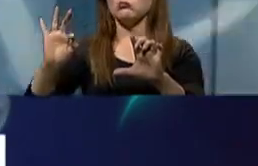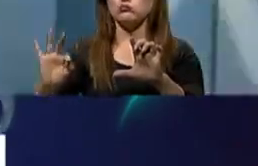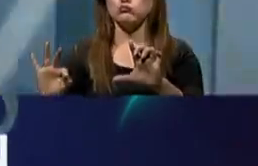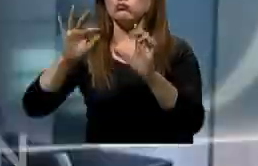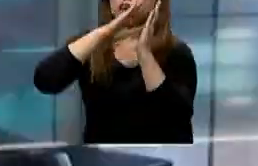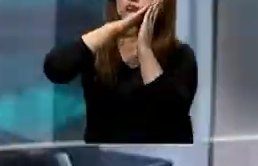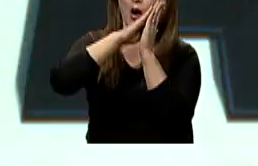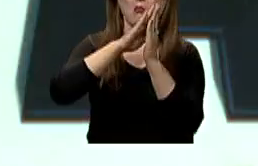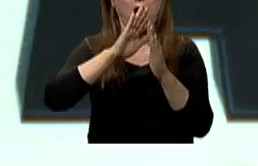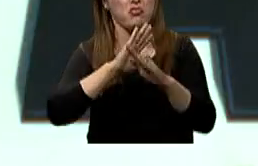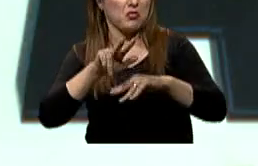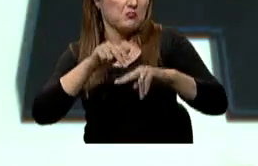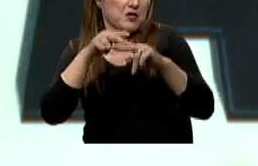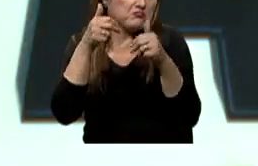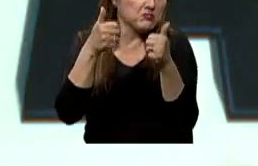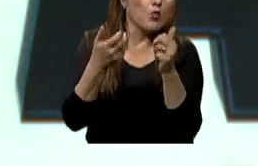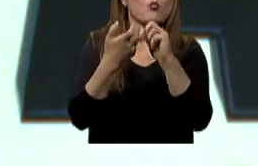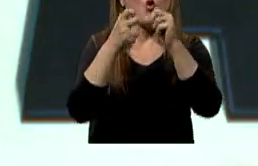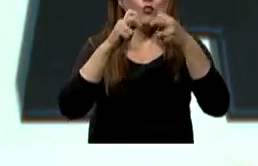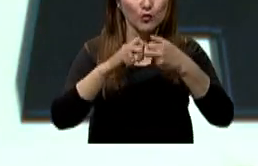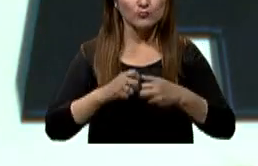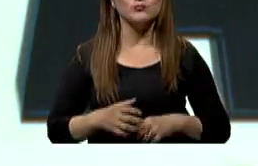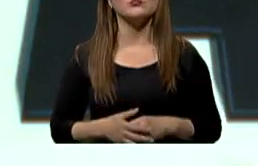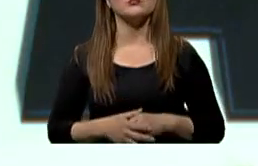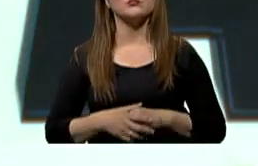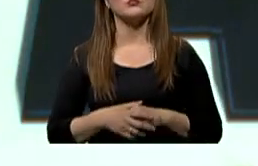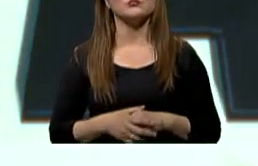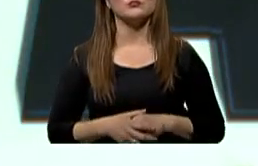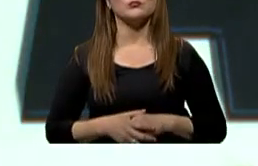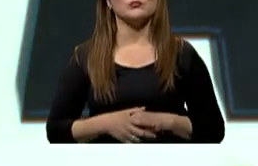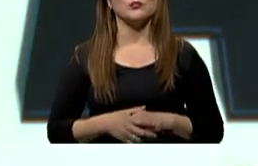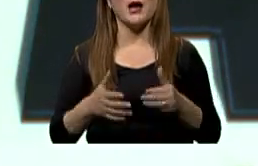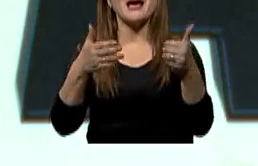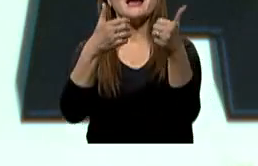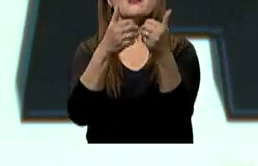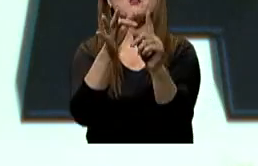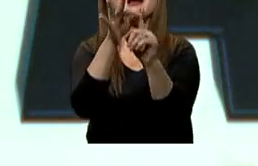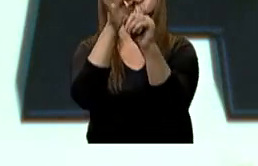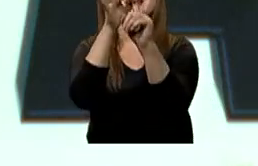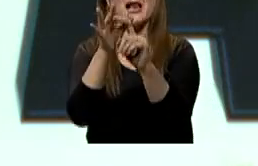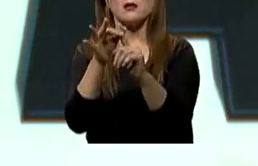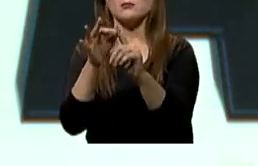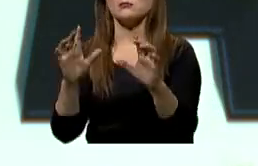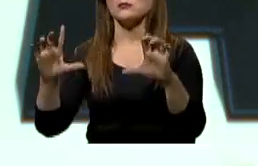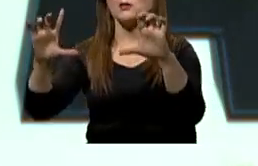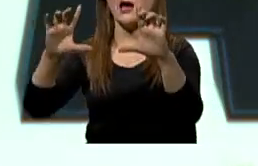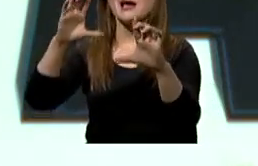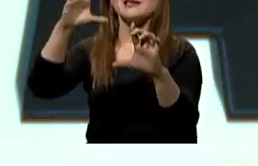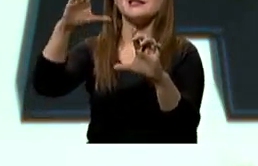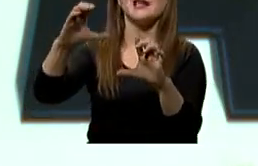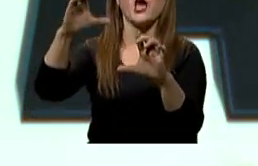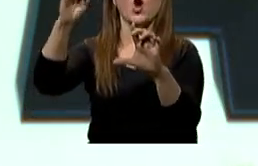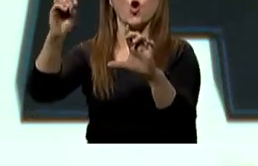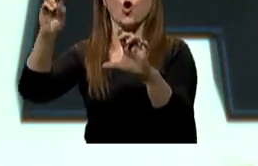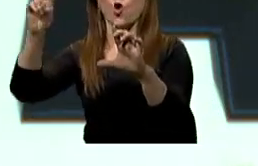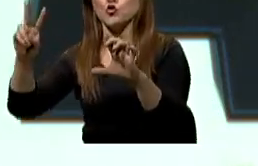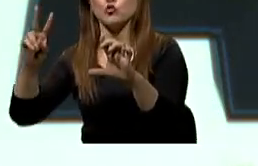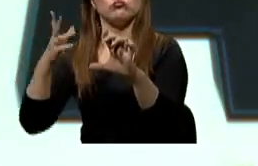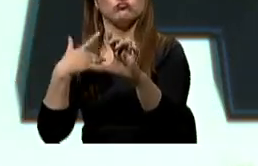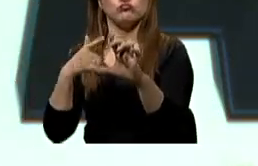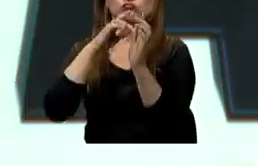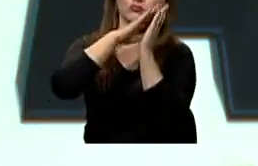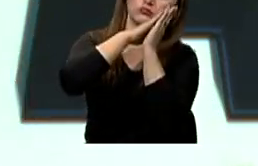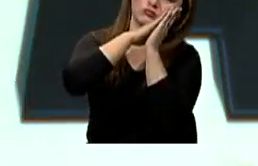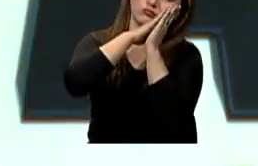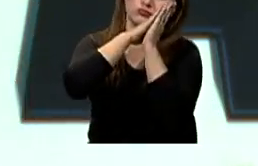despertares. Hacemos por la medición del capnógrafo, que nos ayuda a medir cuánto CO2 hay durante el